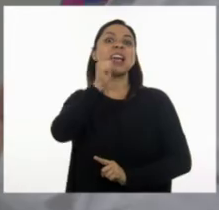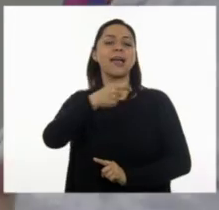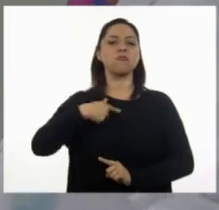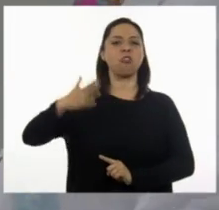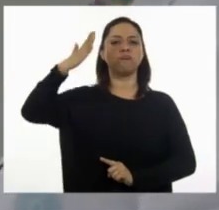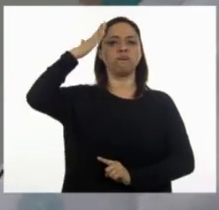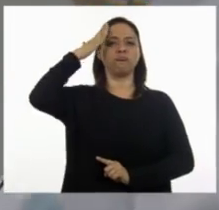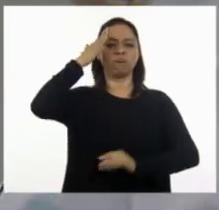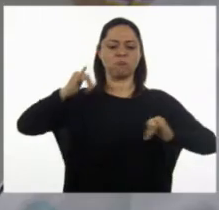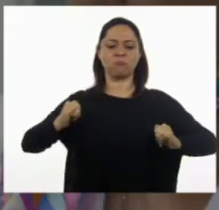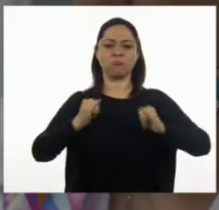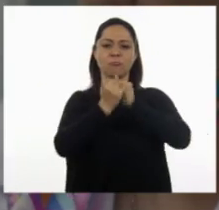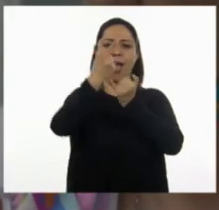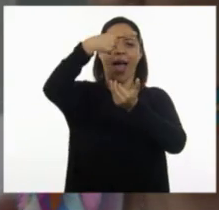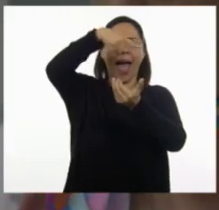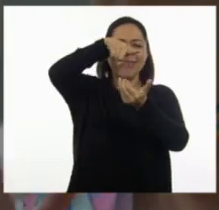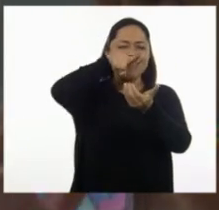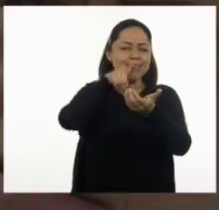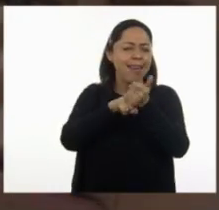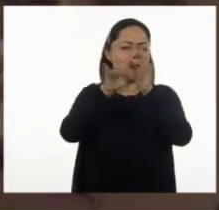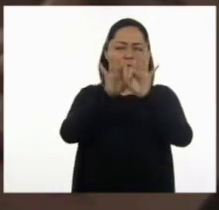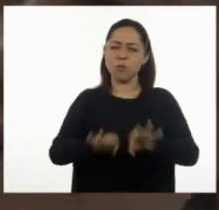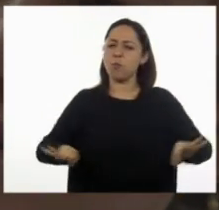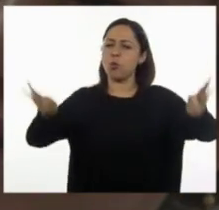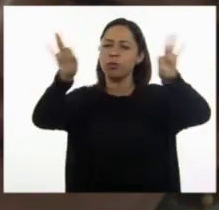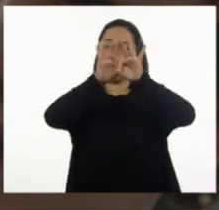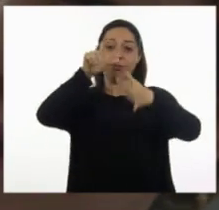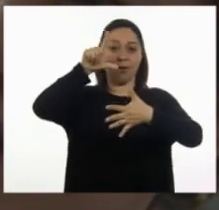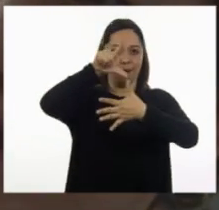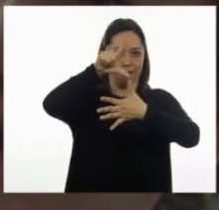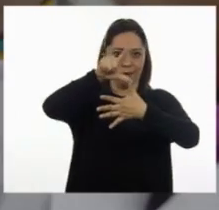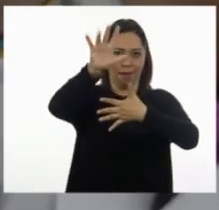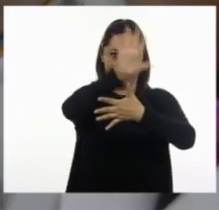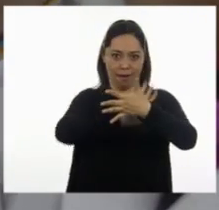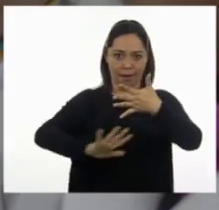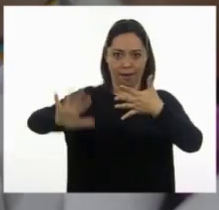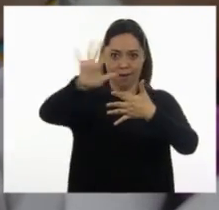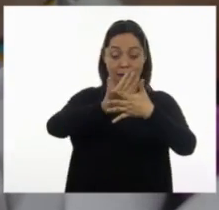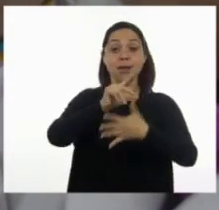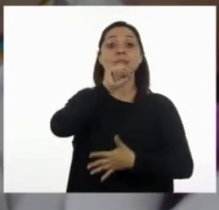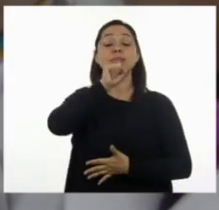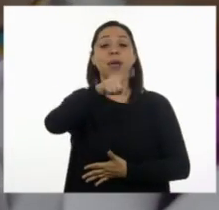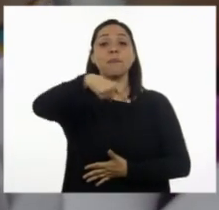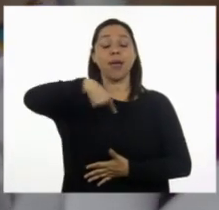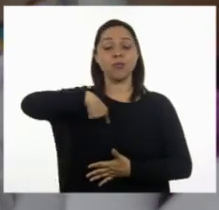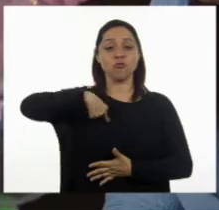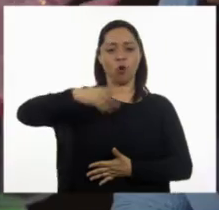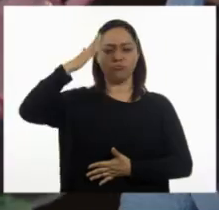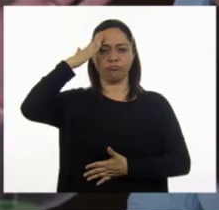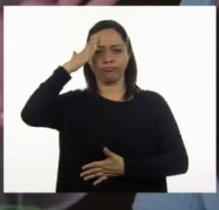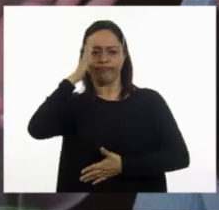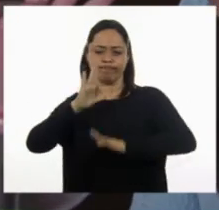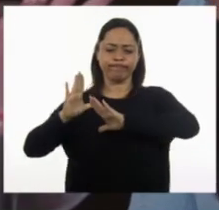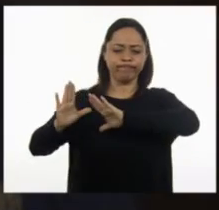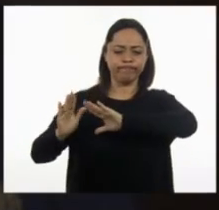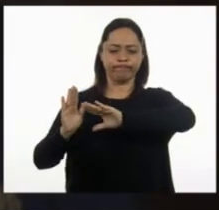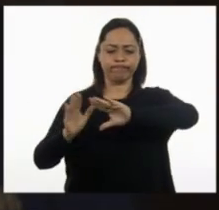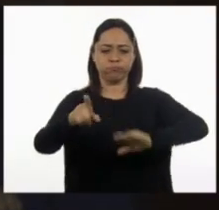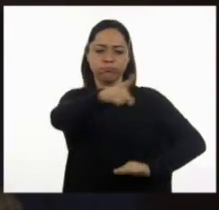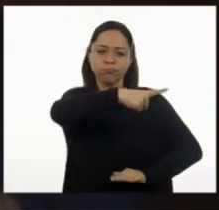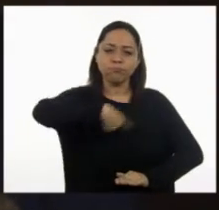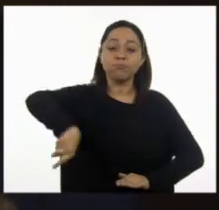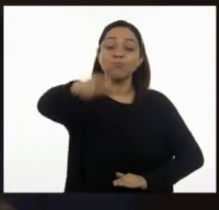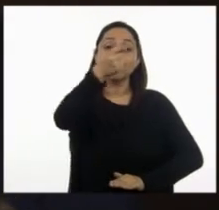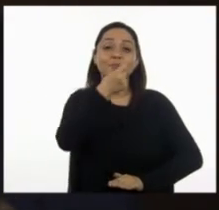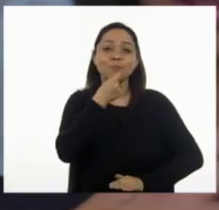de los institutos nucleares más importantes del agnométrico. Además, de convertirme en mentora de muchas niñas que